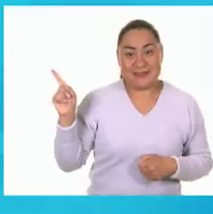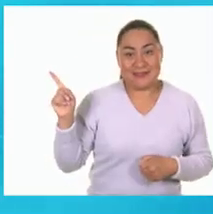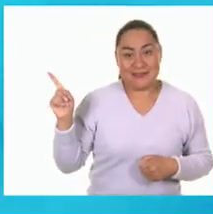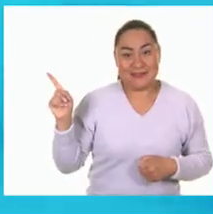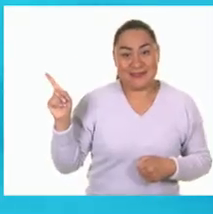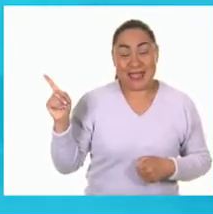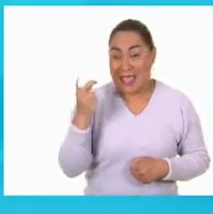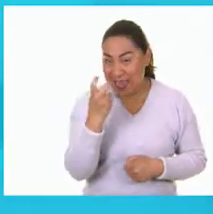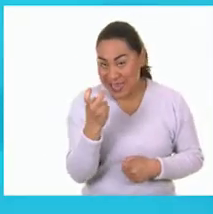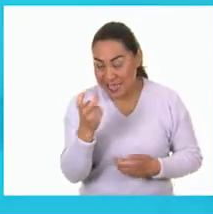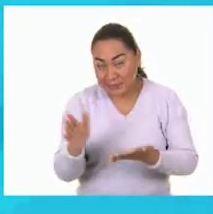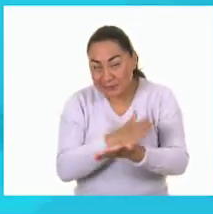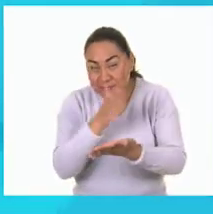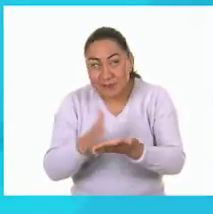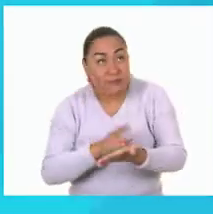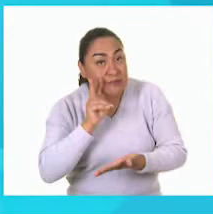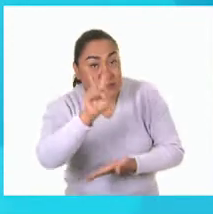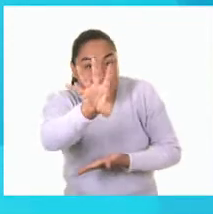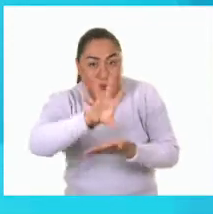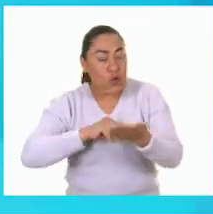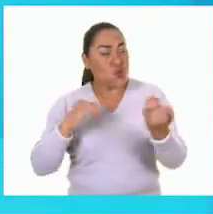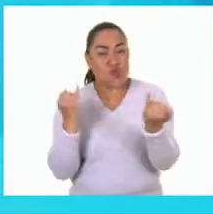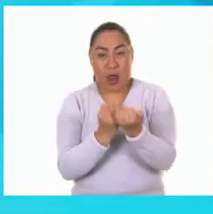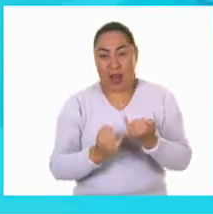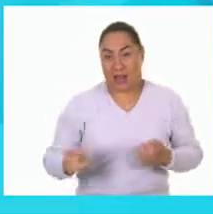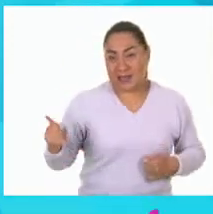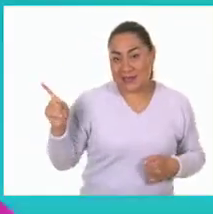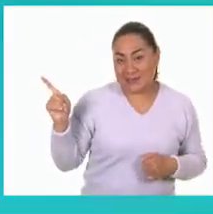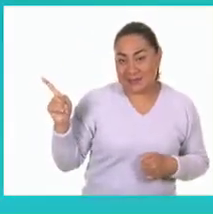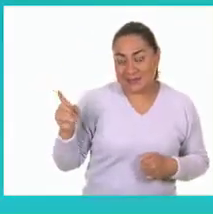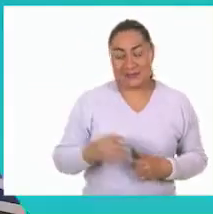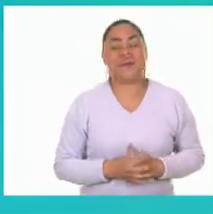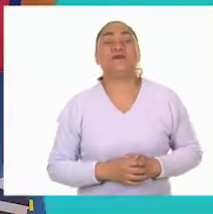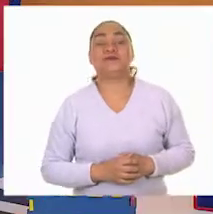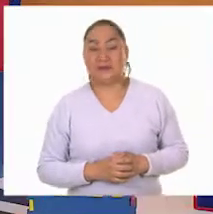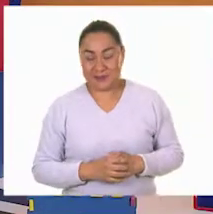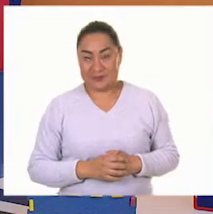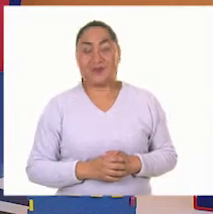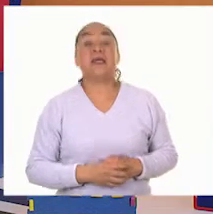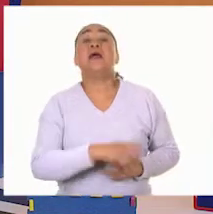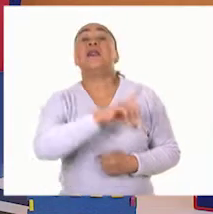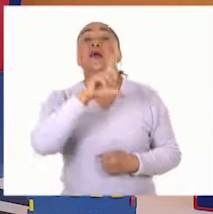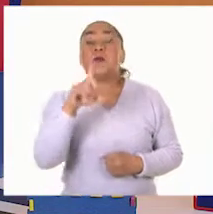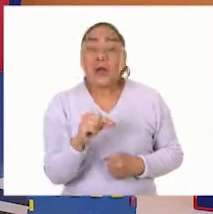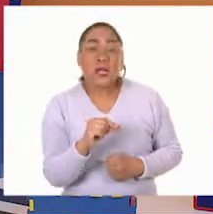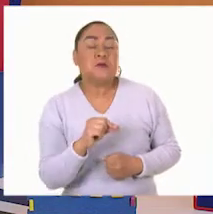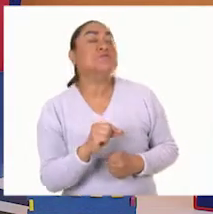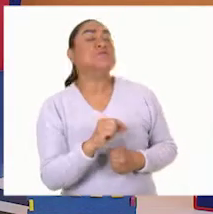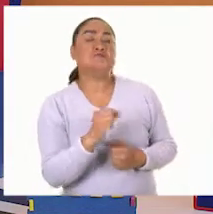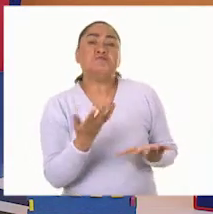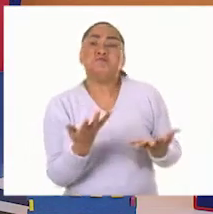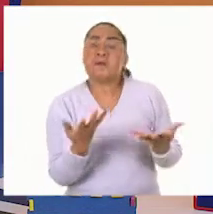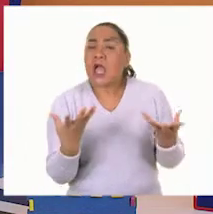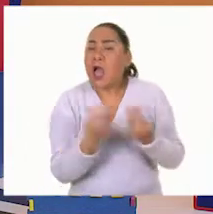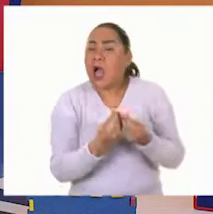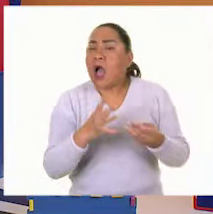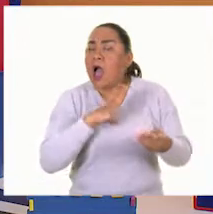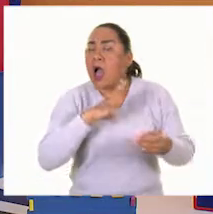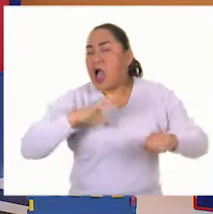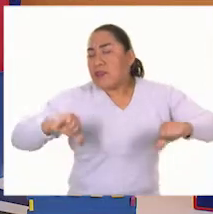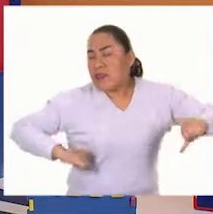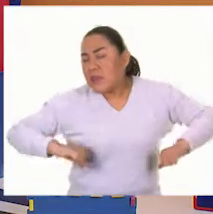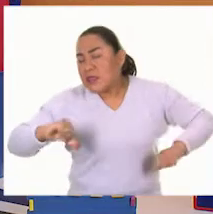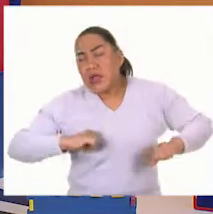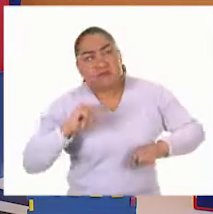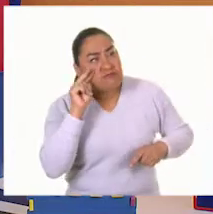en pantalla para que lo ubiquen en su libro. Exacto. Y nosotros vamos a ver de algunas actividades de cómo han ido